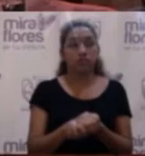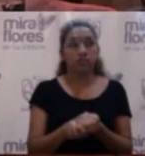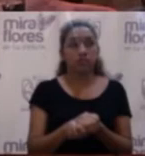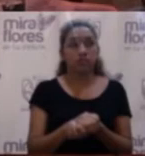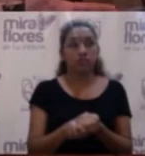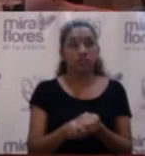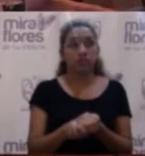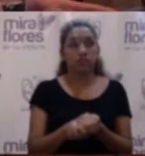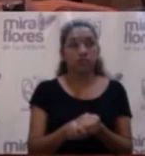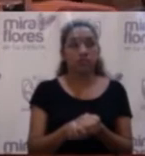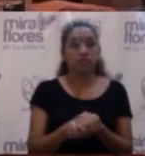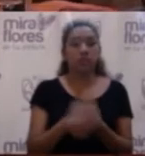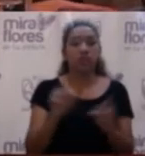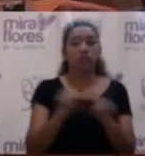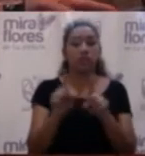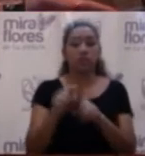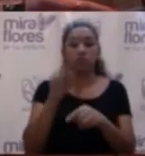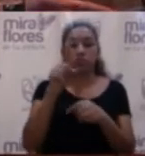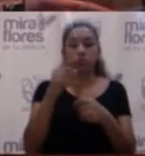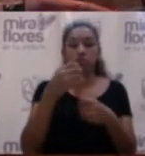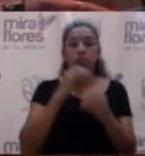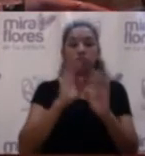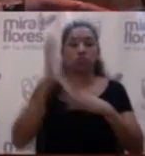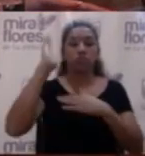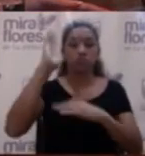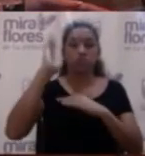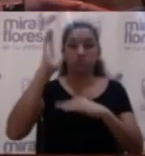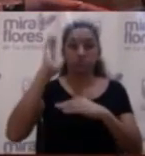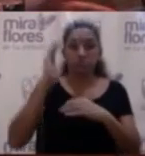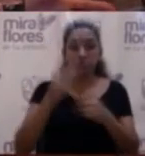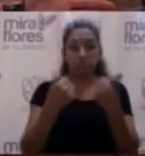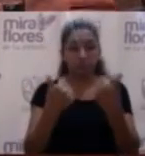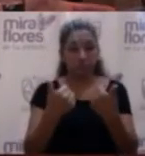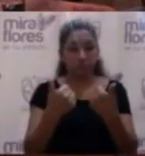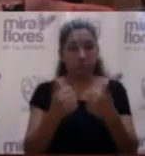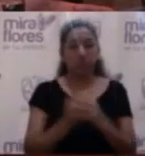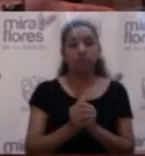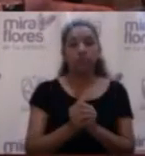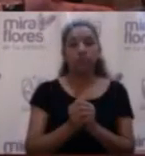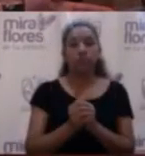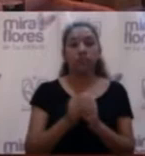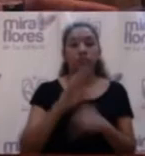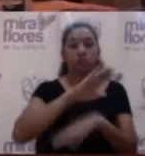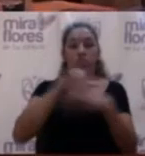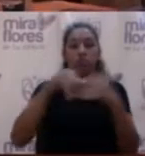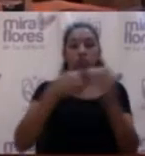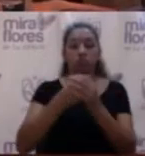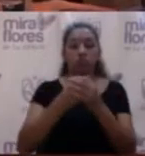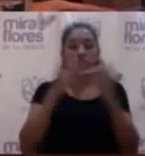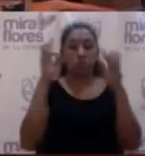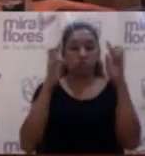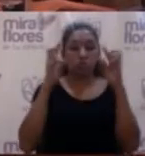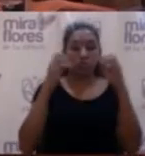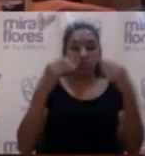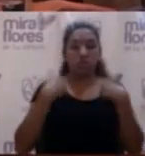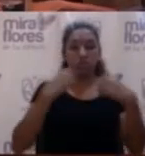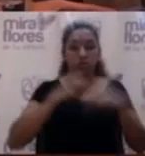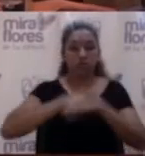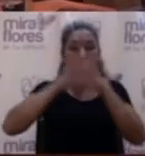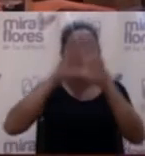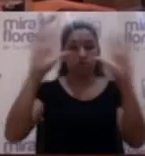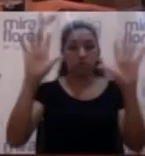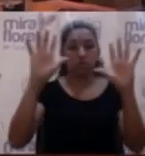los miembros de la comisión, el señor Miguel Tuesta hizo una excelente exposición y todas las dudas fueron debidamente